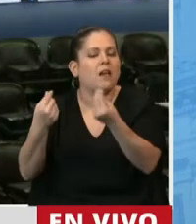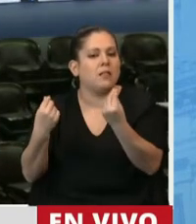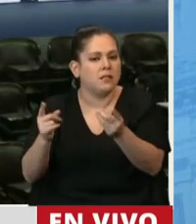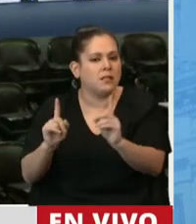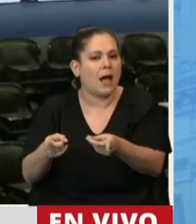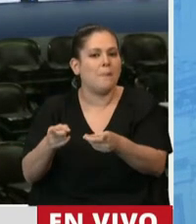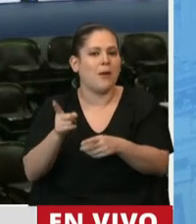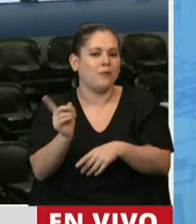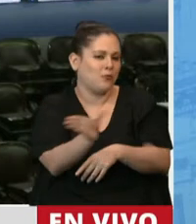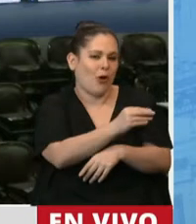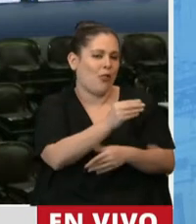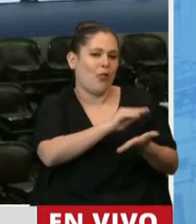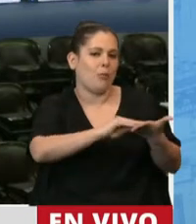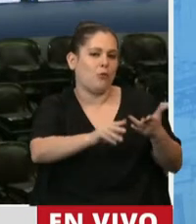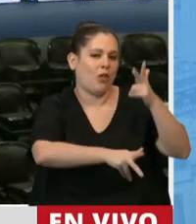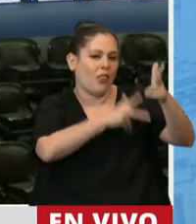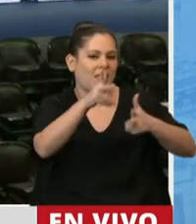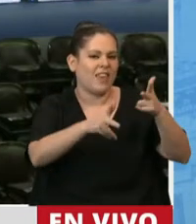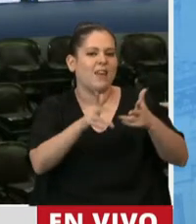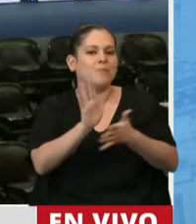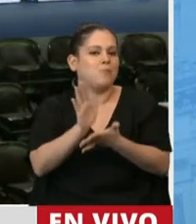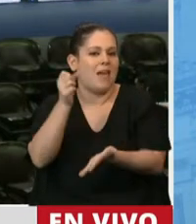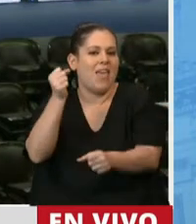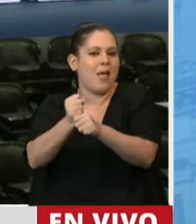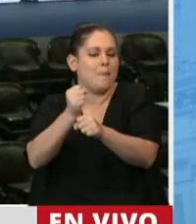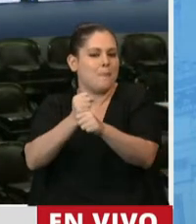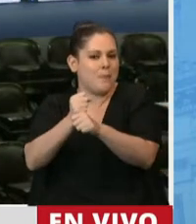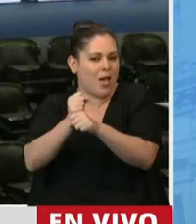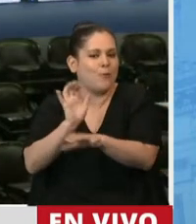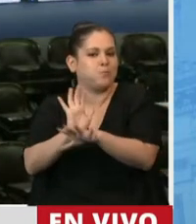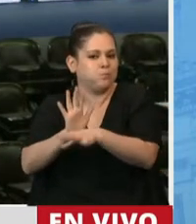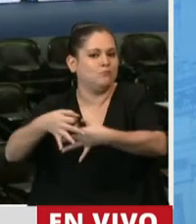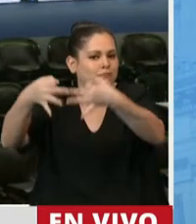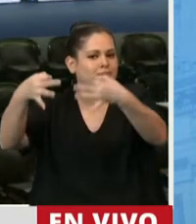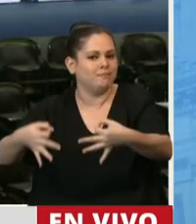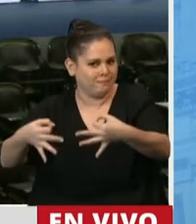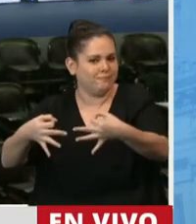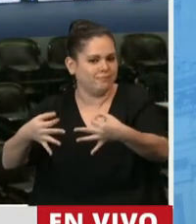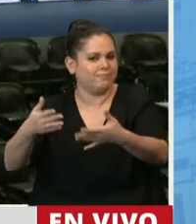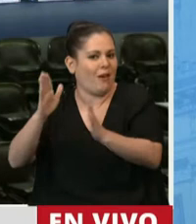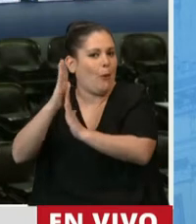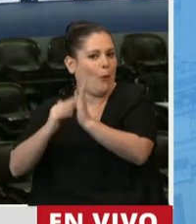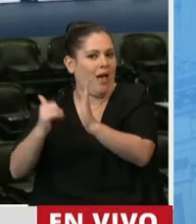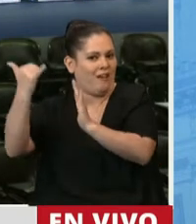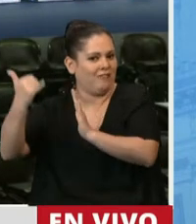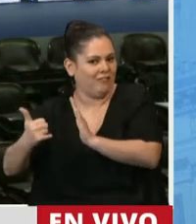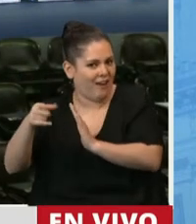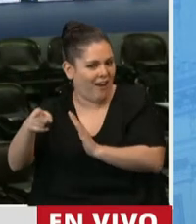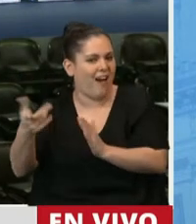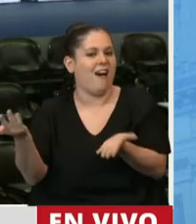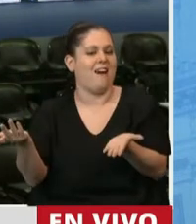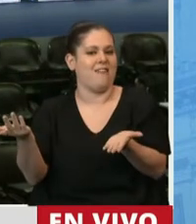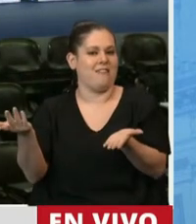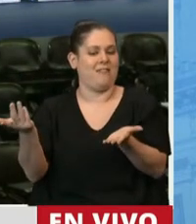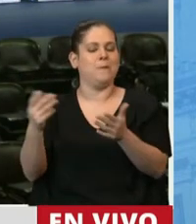como dijeron todos los diputados propinantes, este empleo genuino, es un empleo en relación de dependencia, donde están totalmente